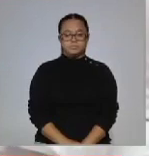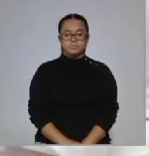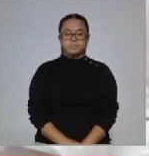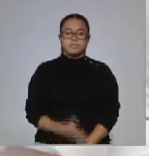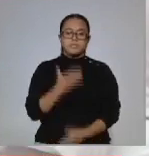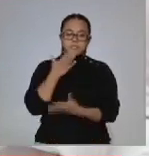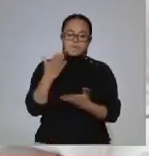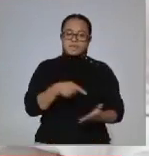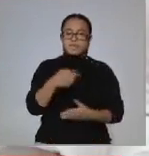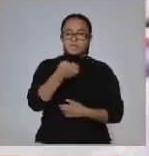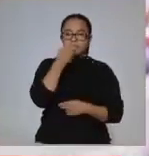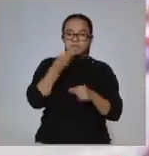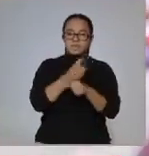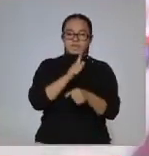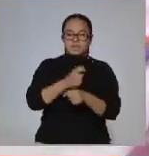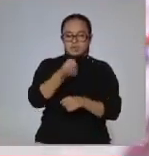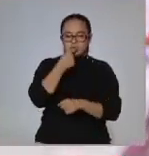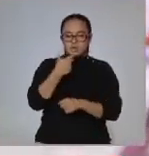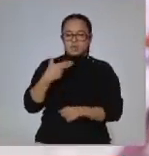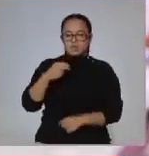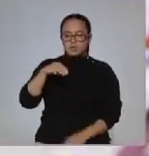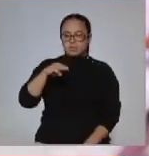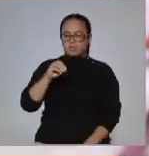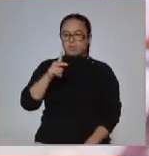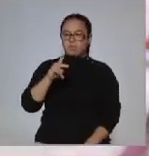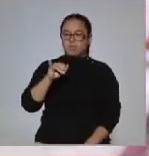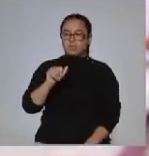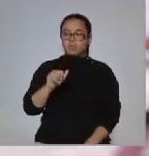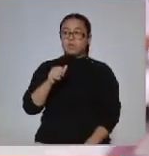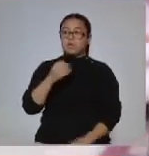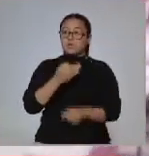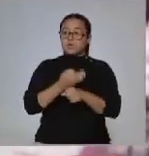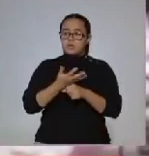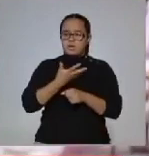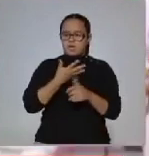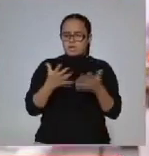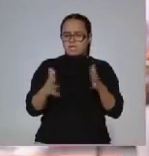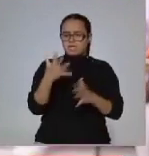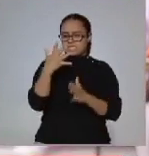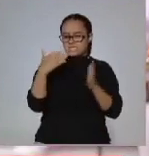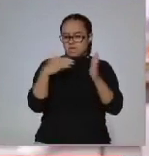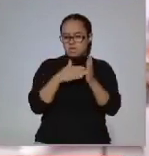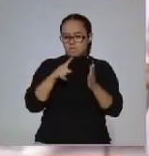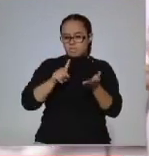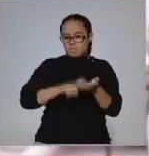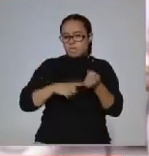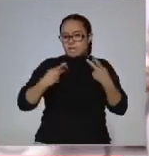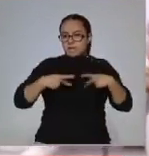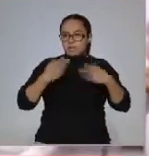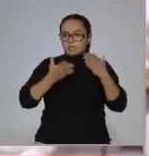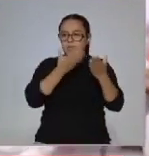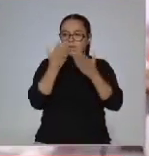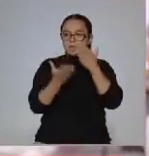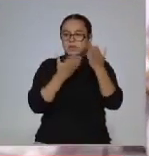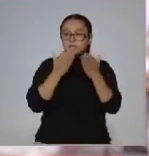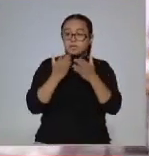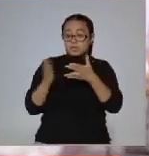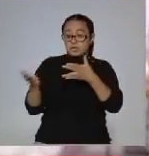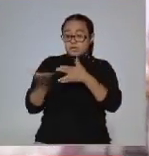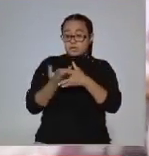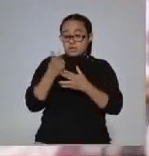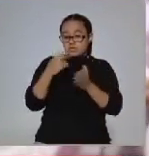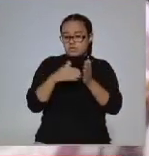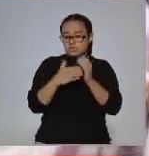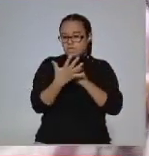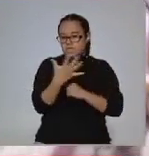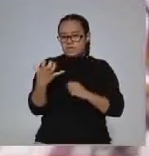Bienvenidos a la Escuela Nacional de Medicina y Homeopatía, donde tenemos aproximadamente 5.000 estudiantes. La mitad, 2